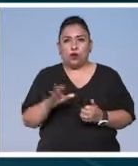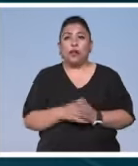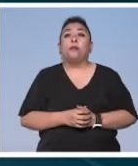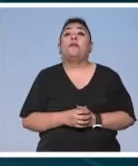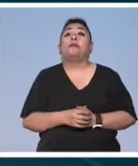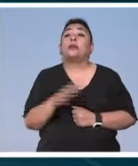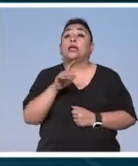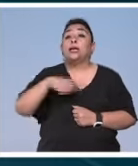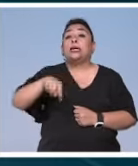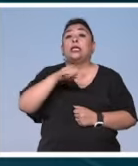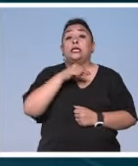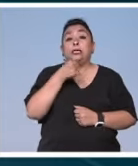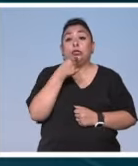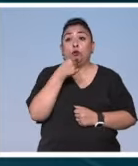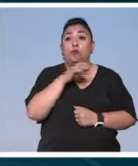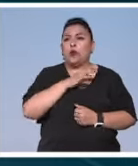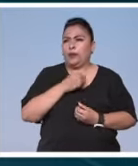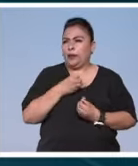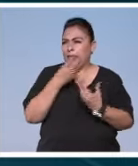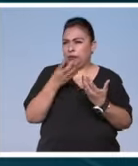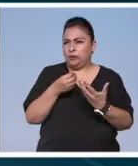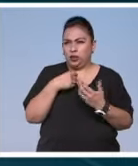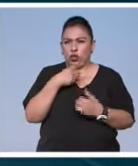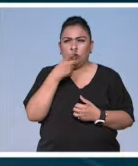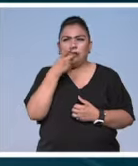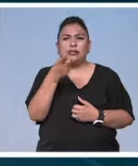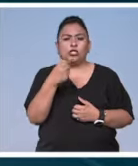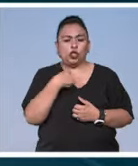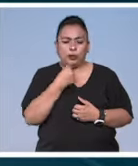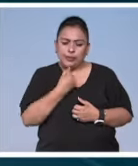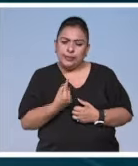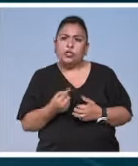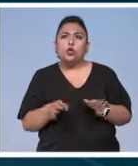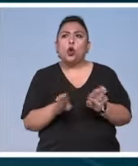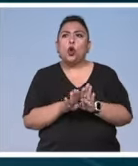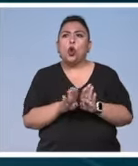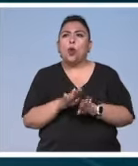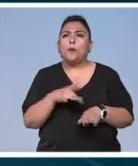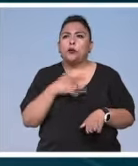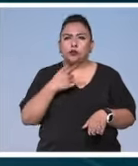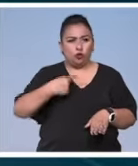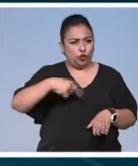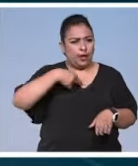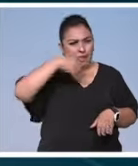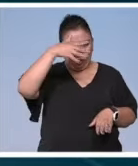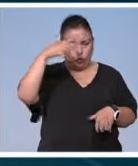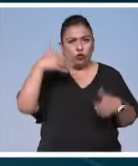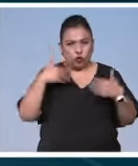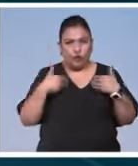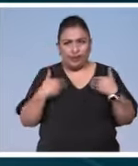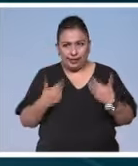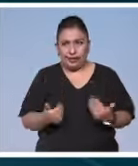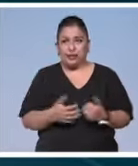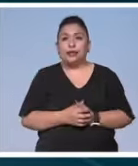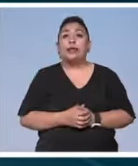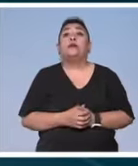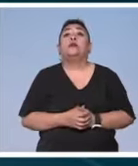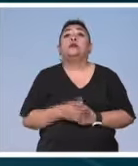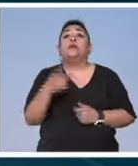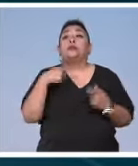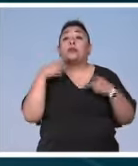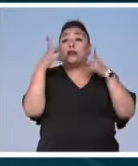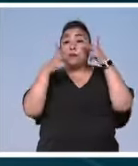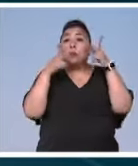permite a los niños expresarse decir cómo es su niñez que nosotros los adultos le entendamos los